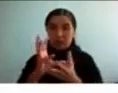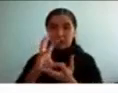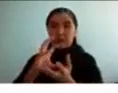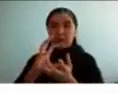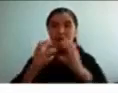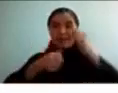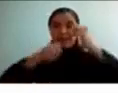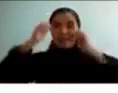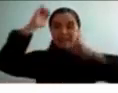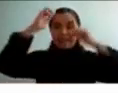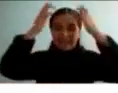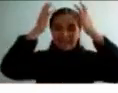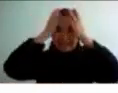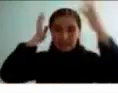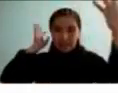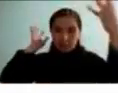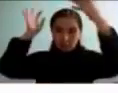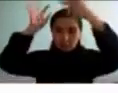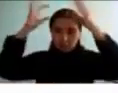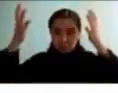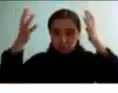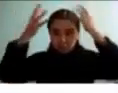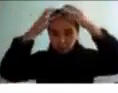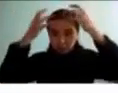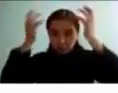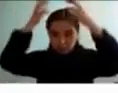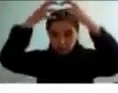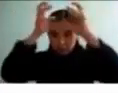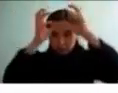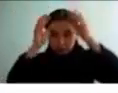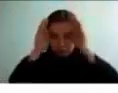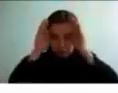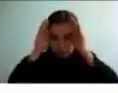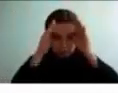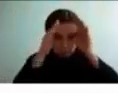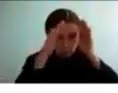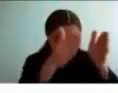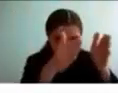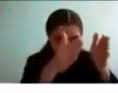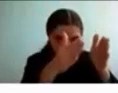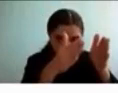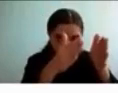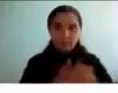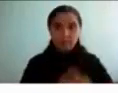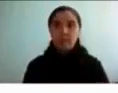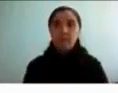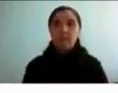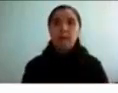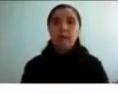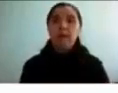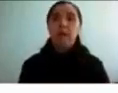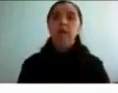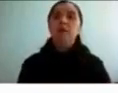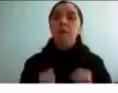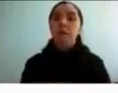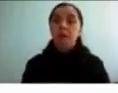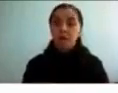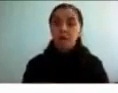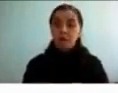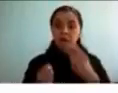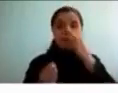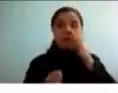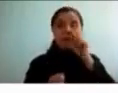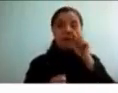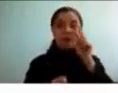fin de dirigir la atención hacia elementos relevantes ser capaz de no prestar atención a elementos y factores es decir